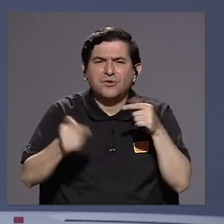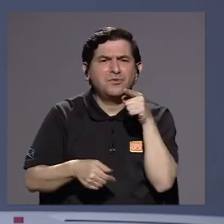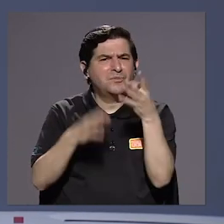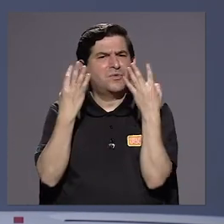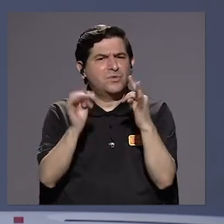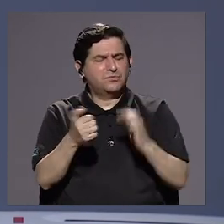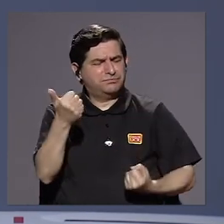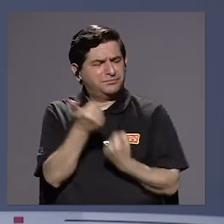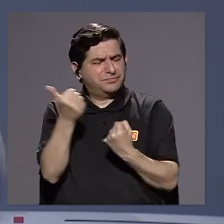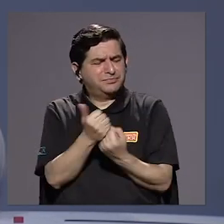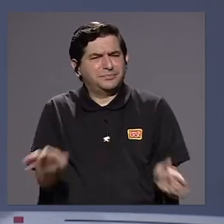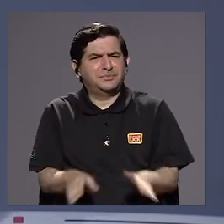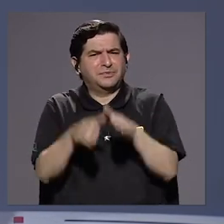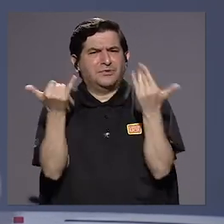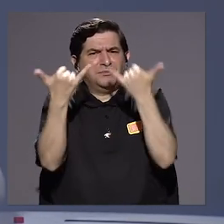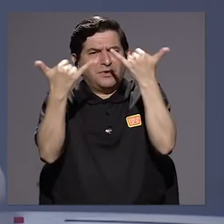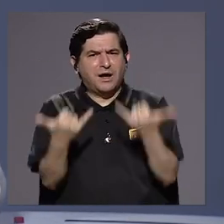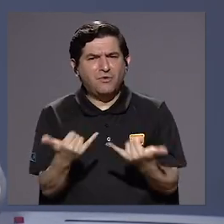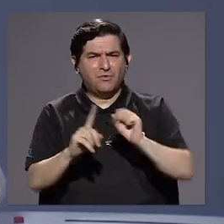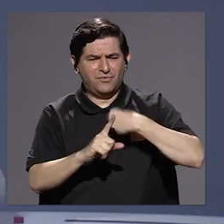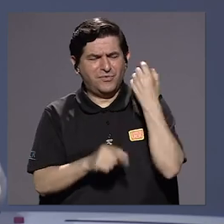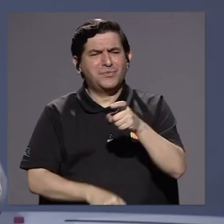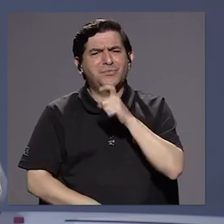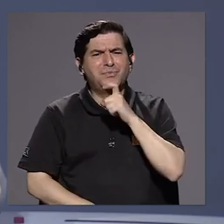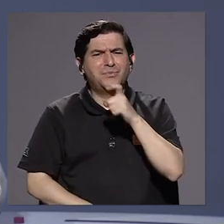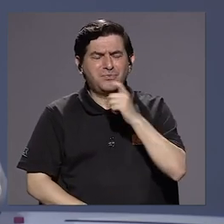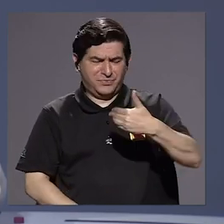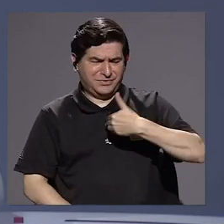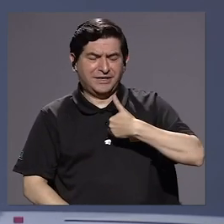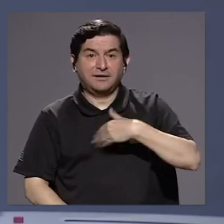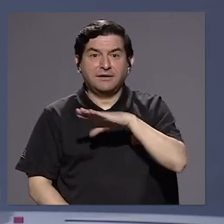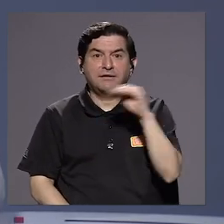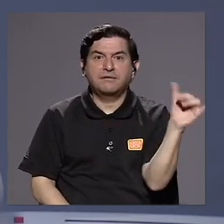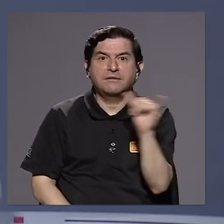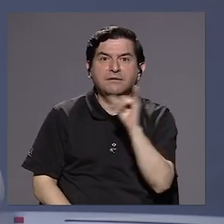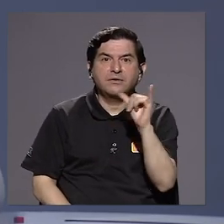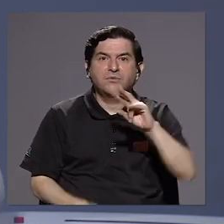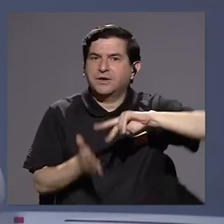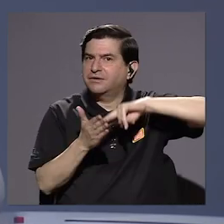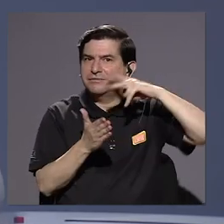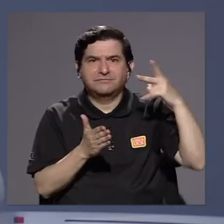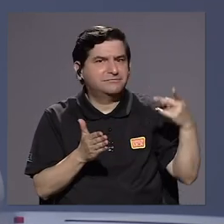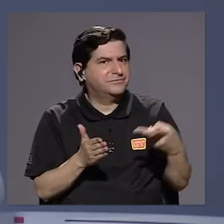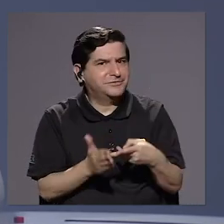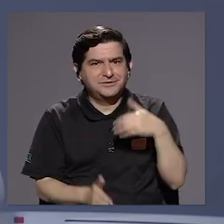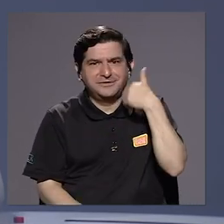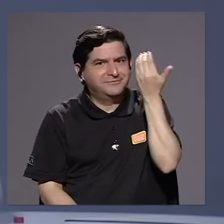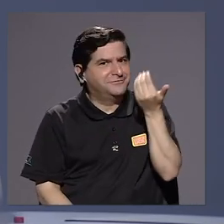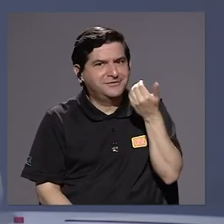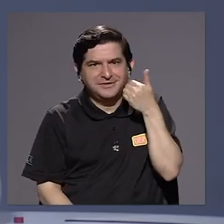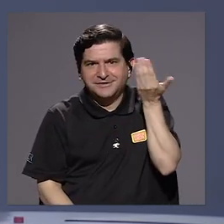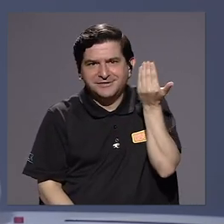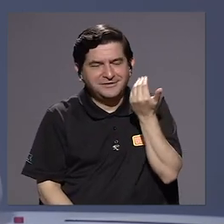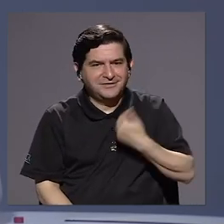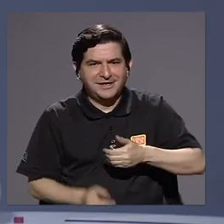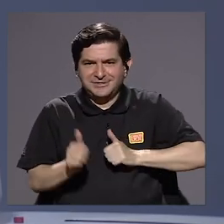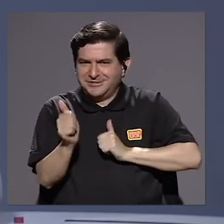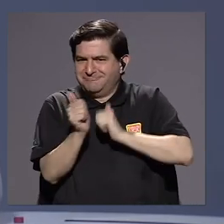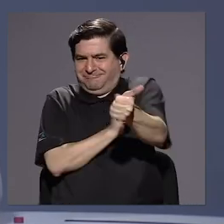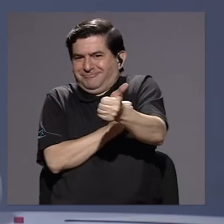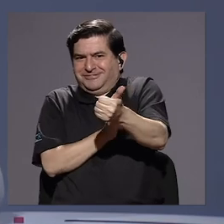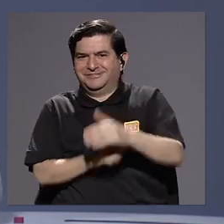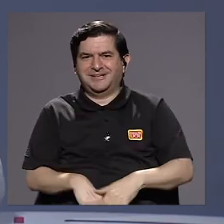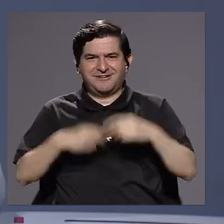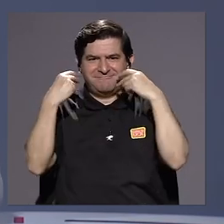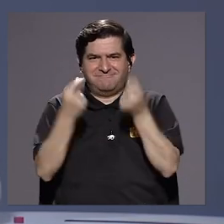de respaldar en este momento tan difícil que se vive y que no es tan fácil que digamos que lo vamos a superar